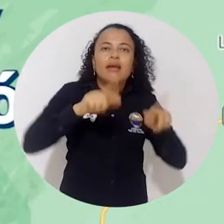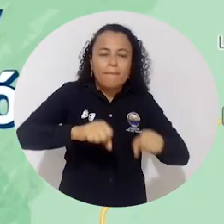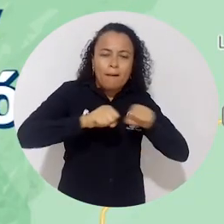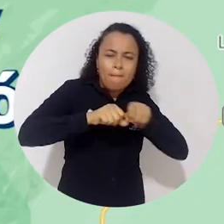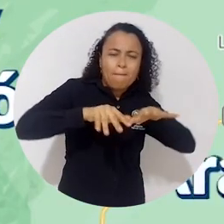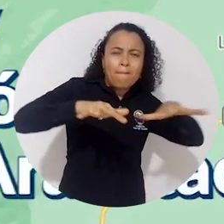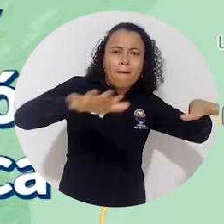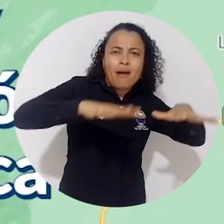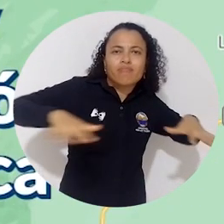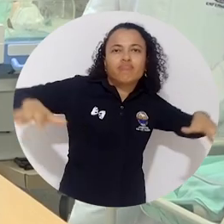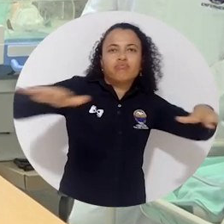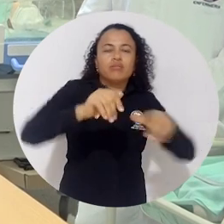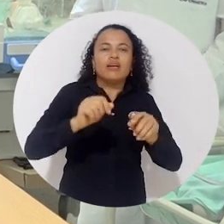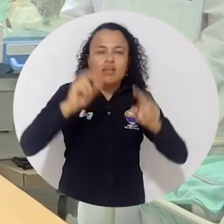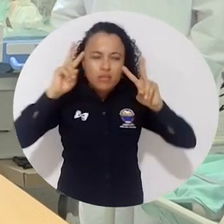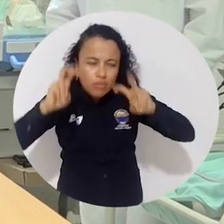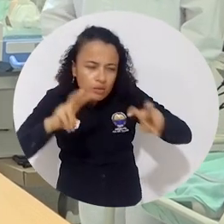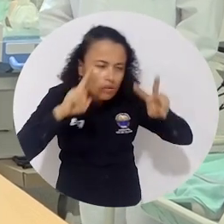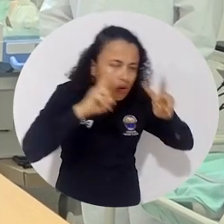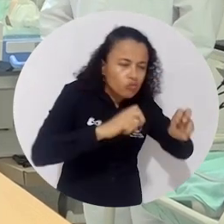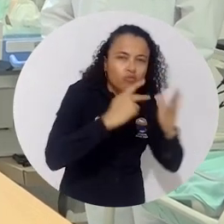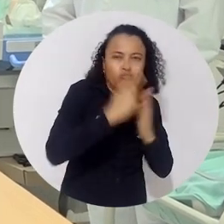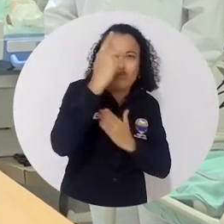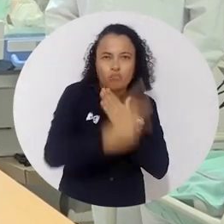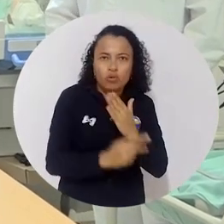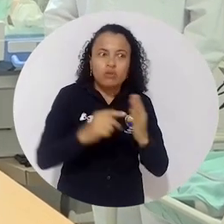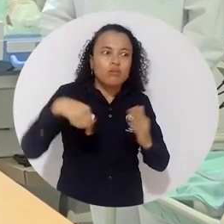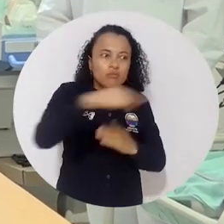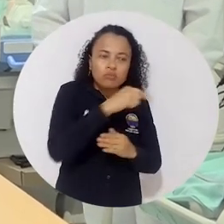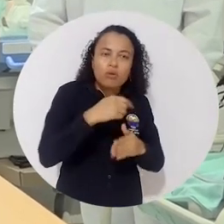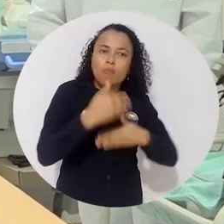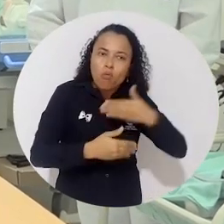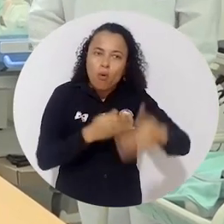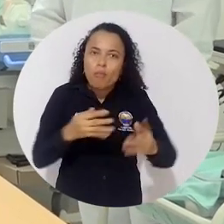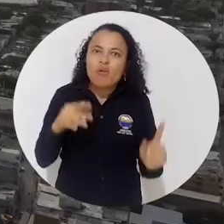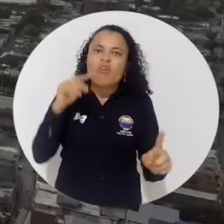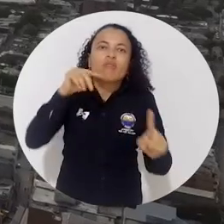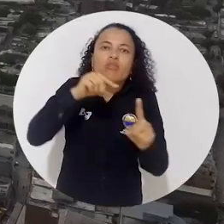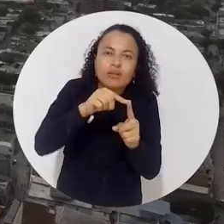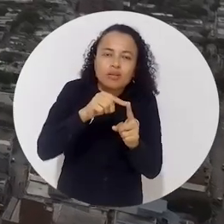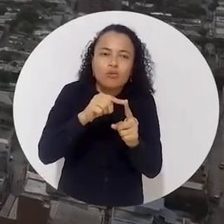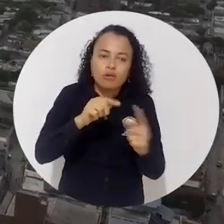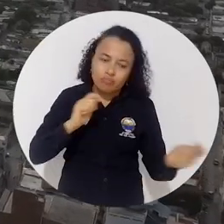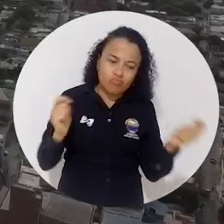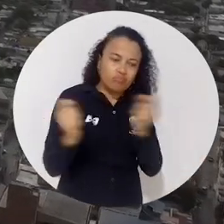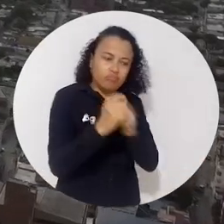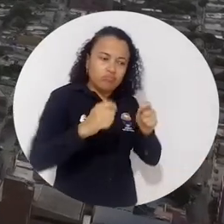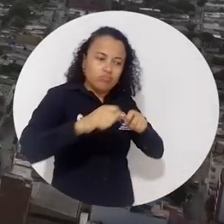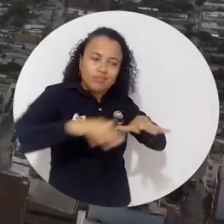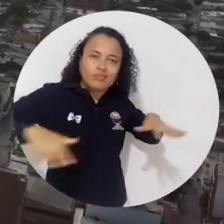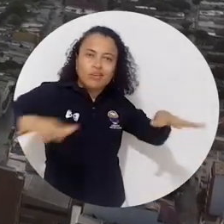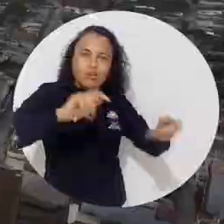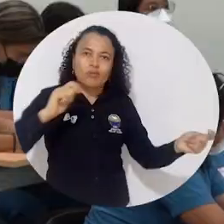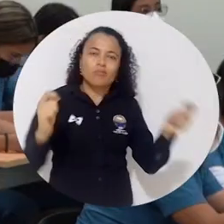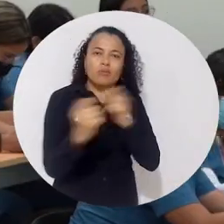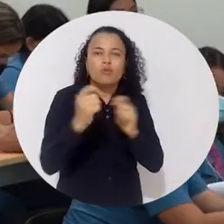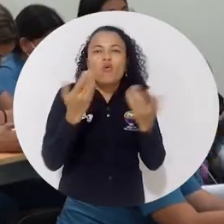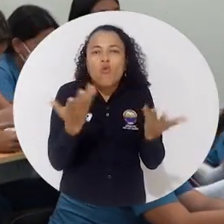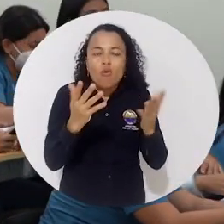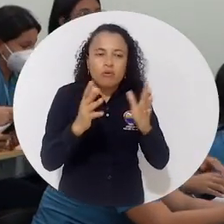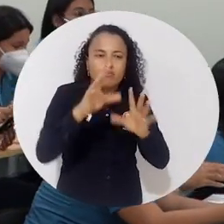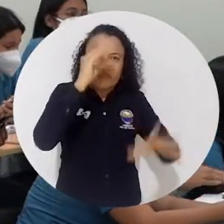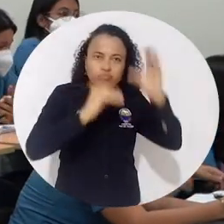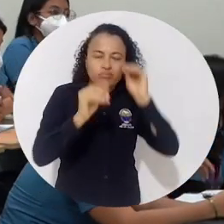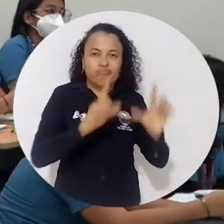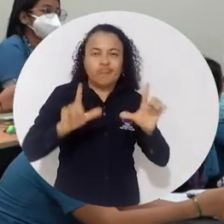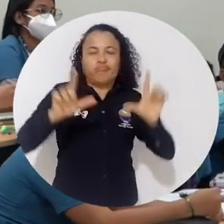extensión y proyección social, así como los de investigación que de una u otra forma contribuyen al propósito general de transformar territorios a